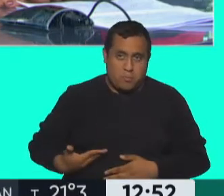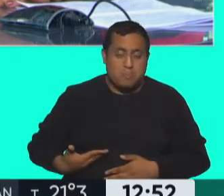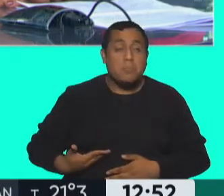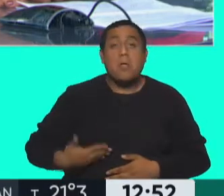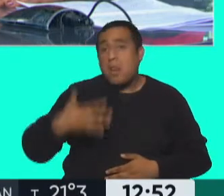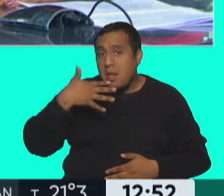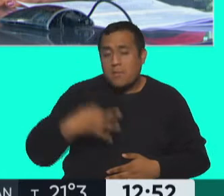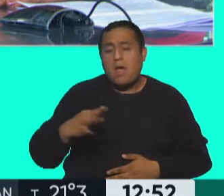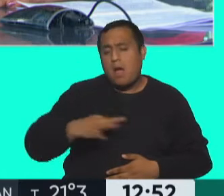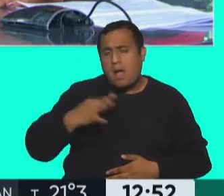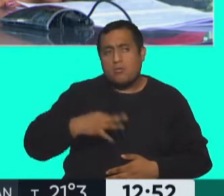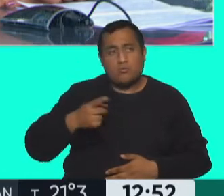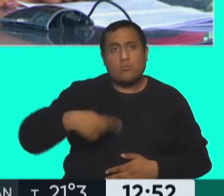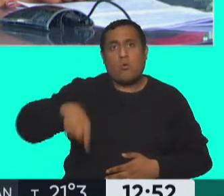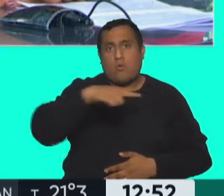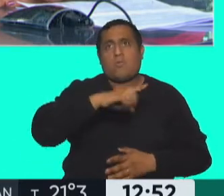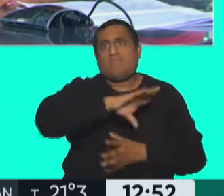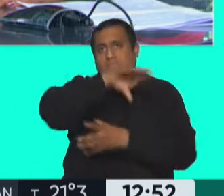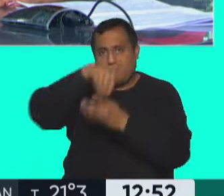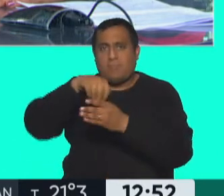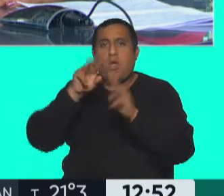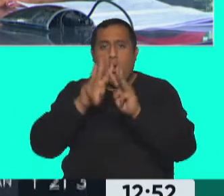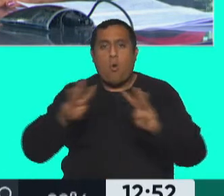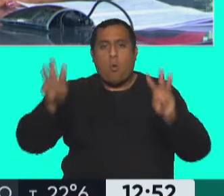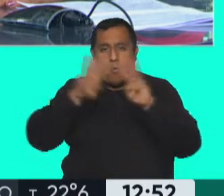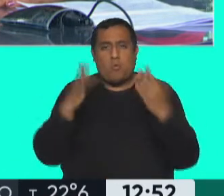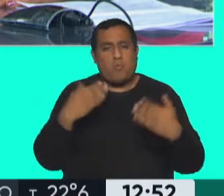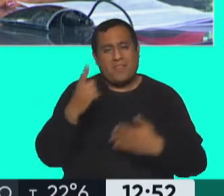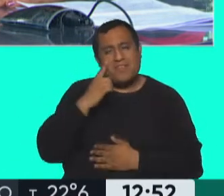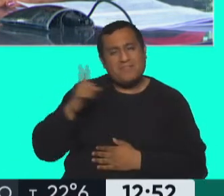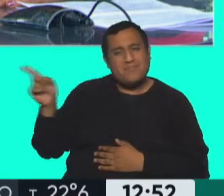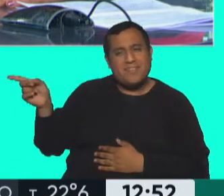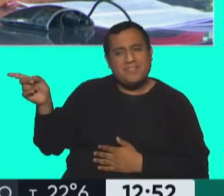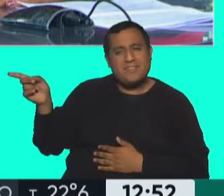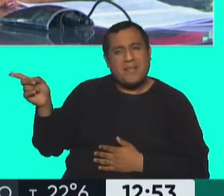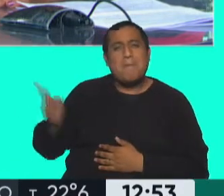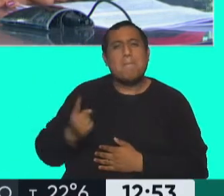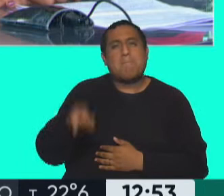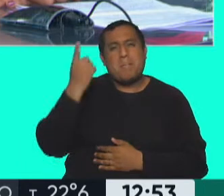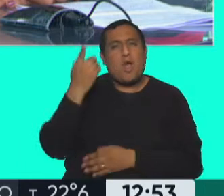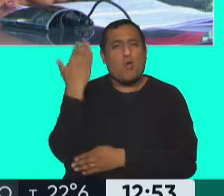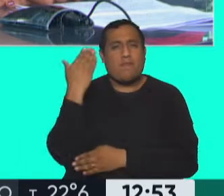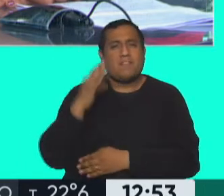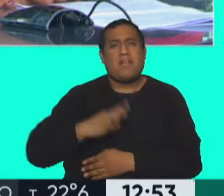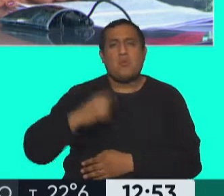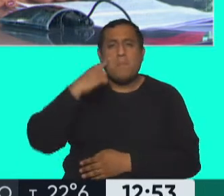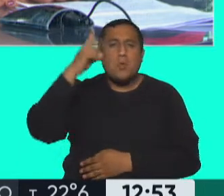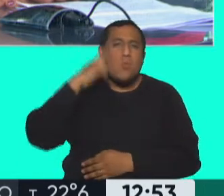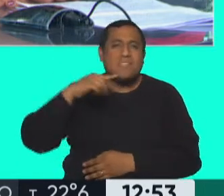años. Ellos pudieron ingresar a Naciones Unidas. Ahí estamos viendo imágenes de cuando fue la primera conferencia, en 1977.